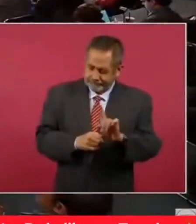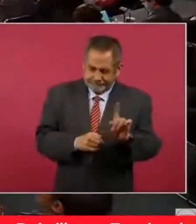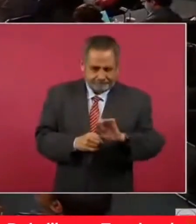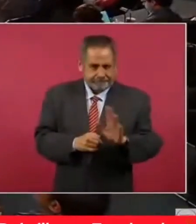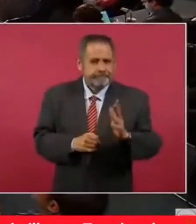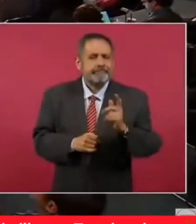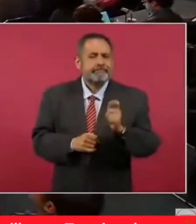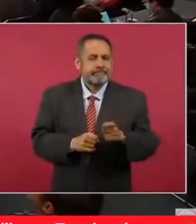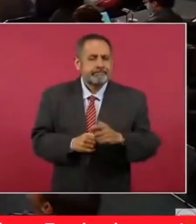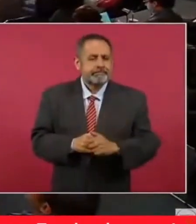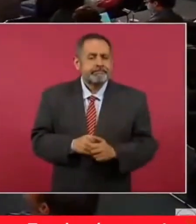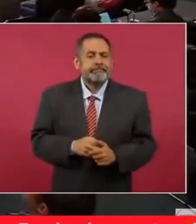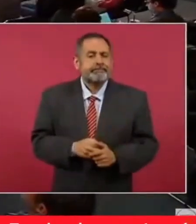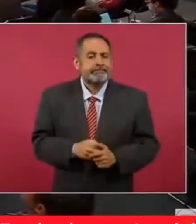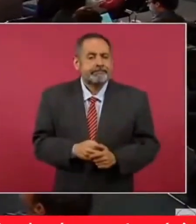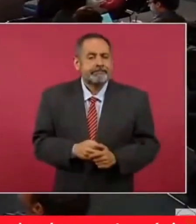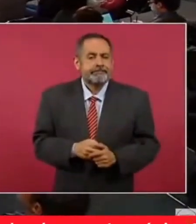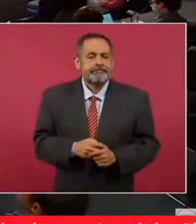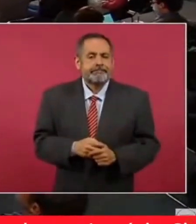Este,